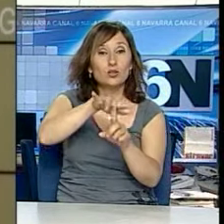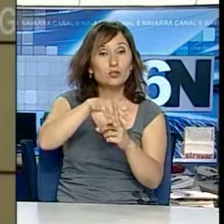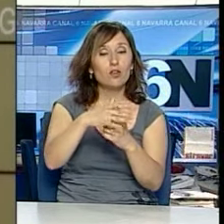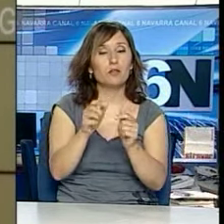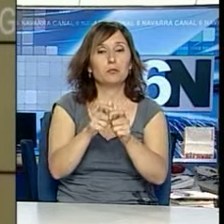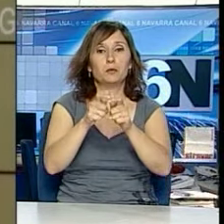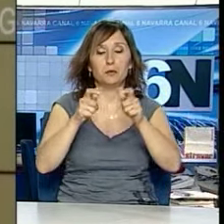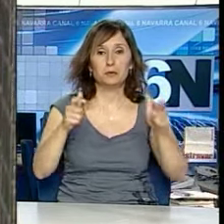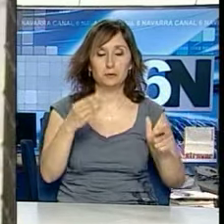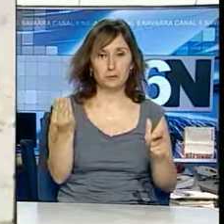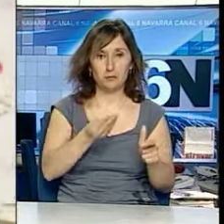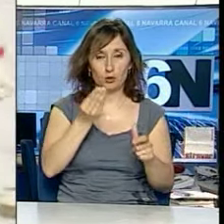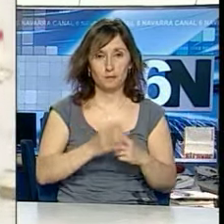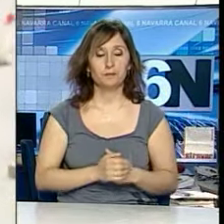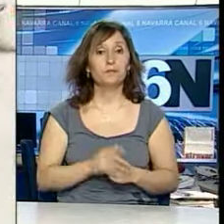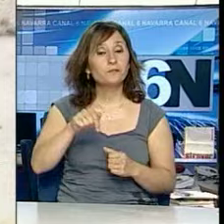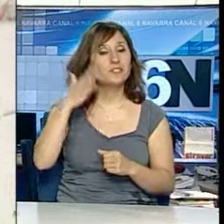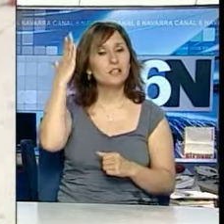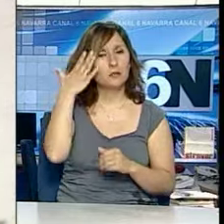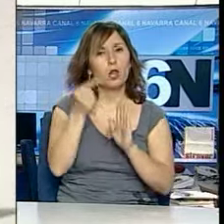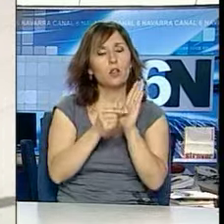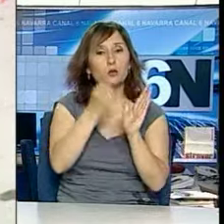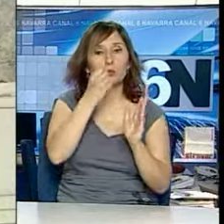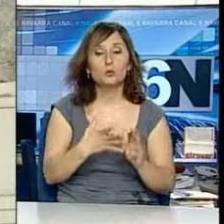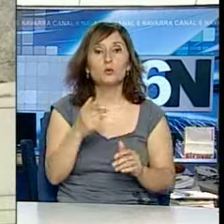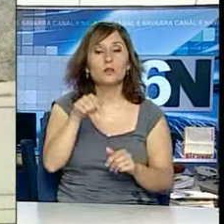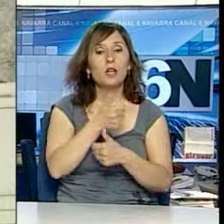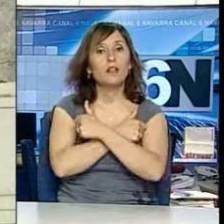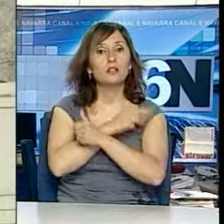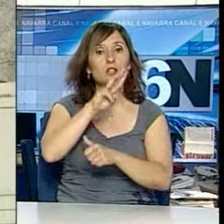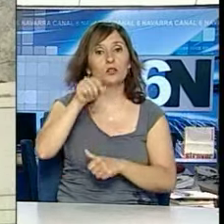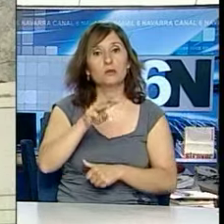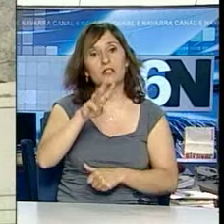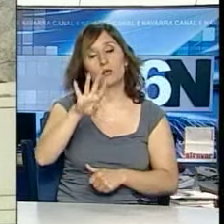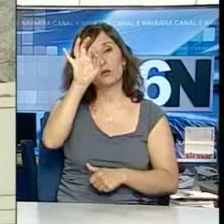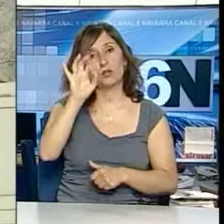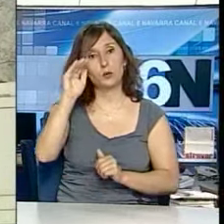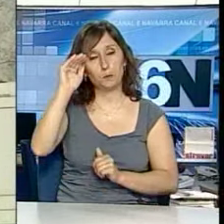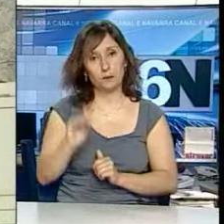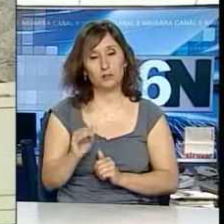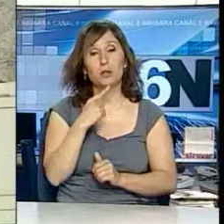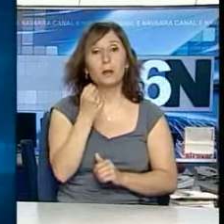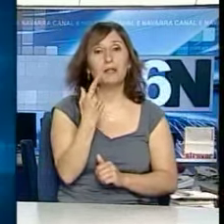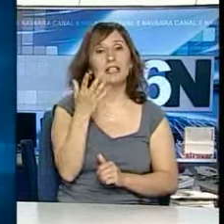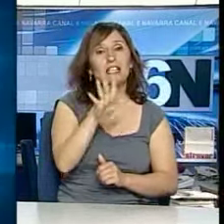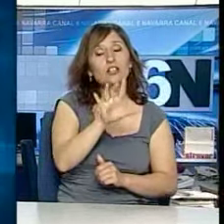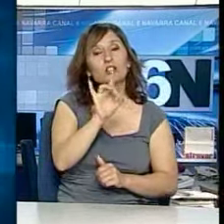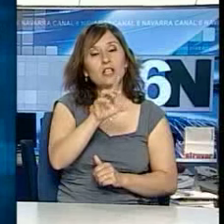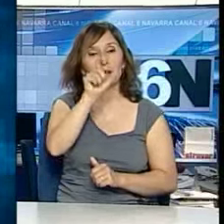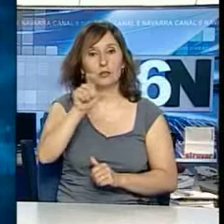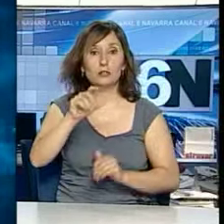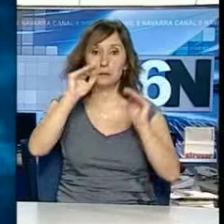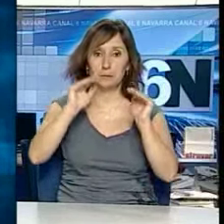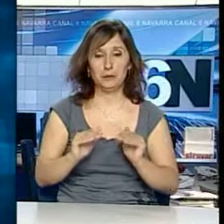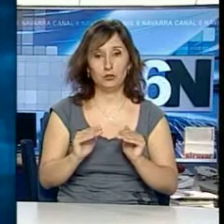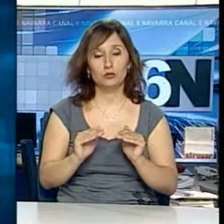del empleo en nuestro país. En Navarra también buenos datos. El paro se redujo un 3,34%, 1.515 desempleados